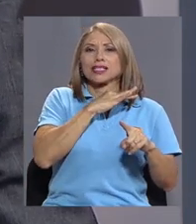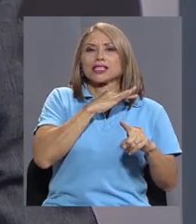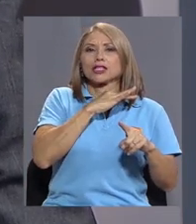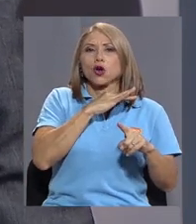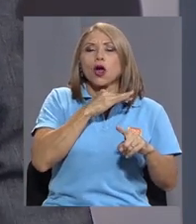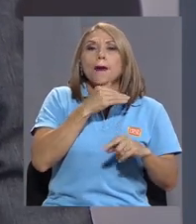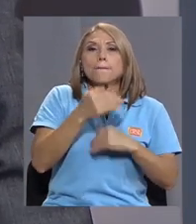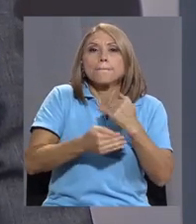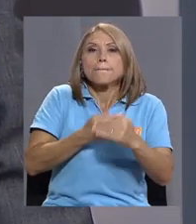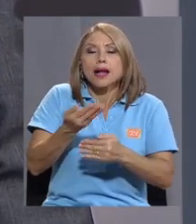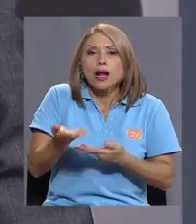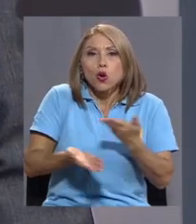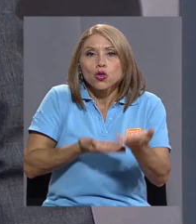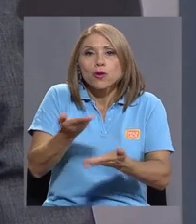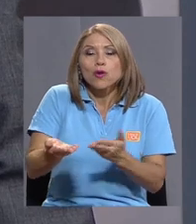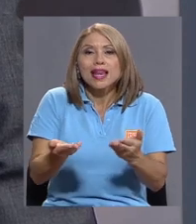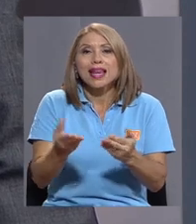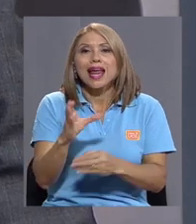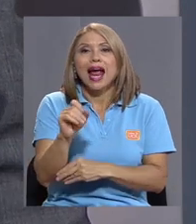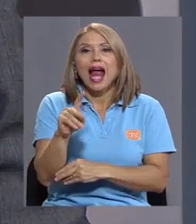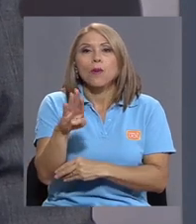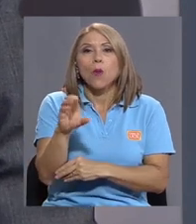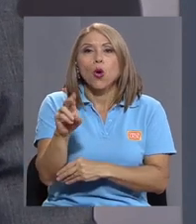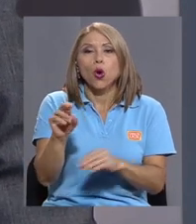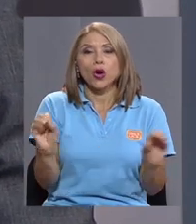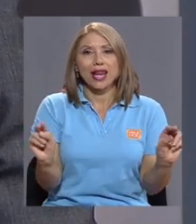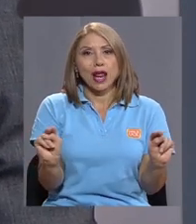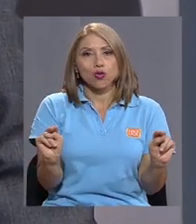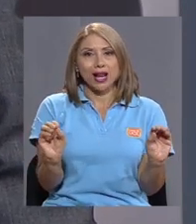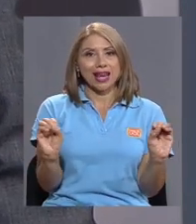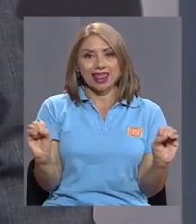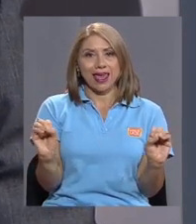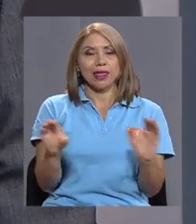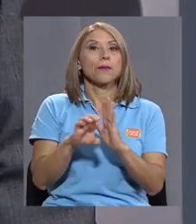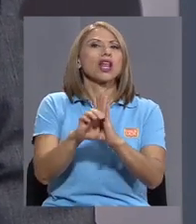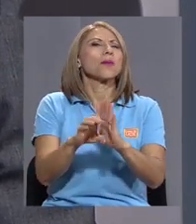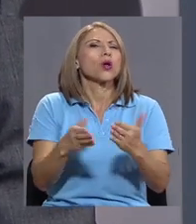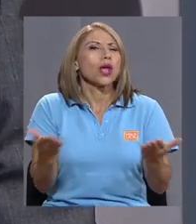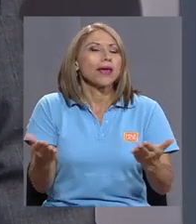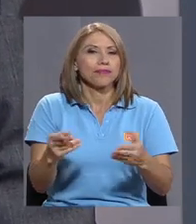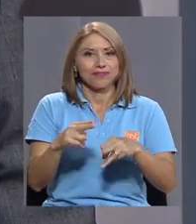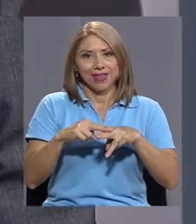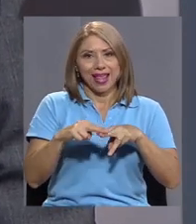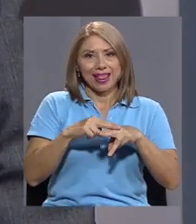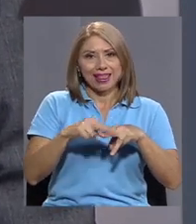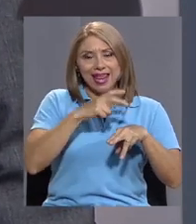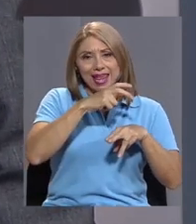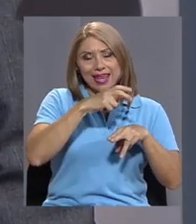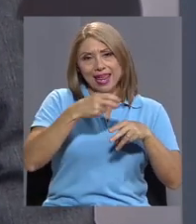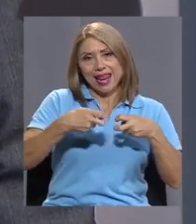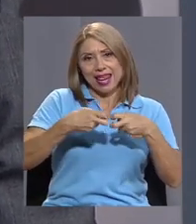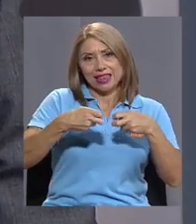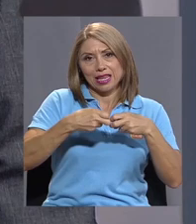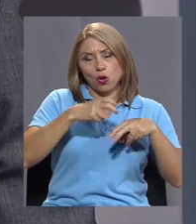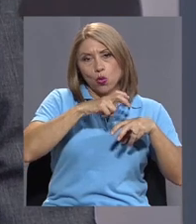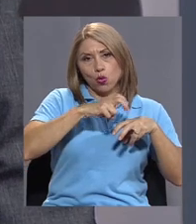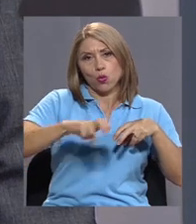ende contribuir a esa carbono neutralidad, ¿como cuáles? Como el tren eléctrico para el gran área metropolitana.